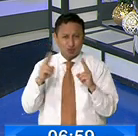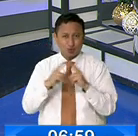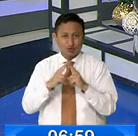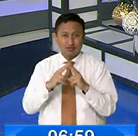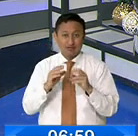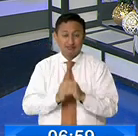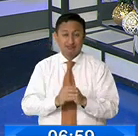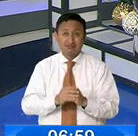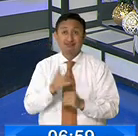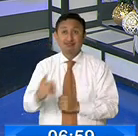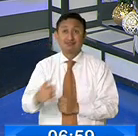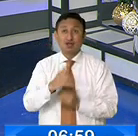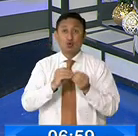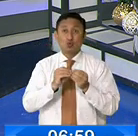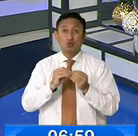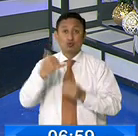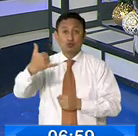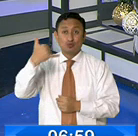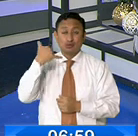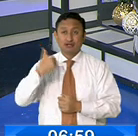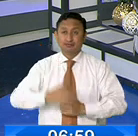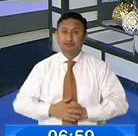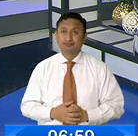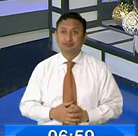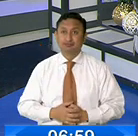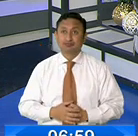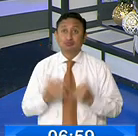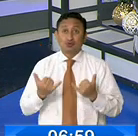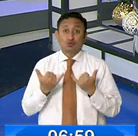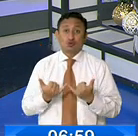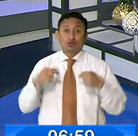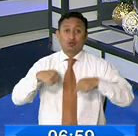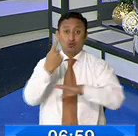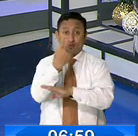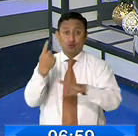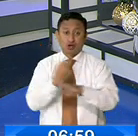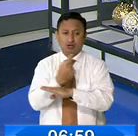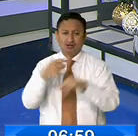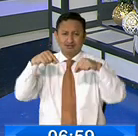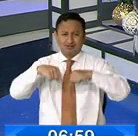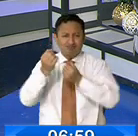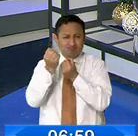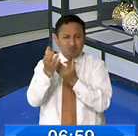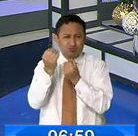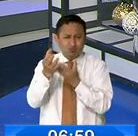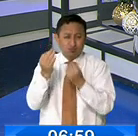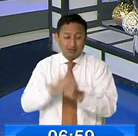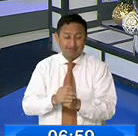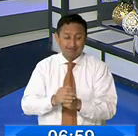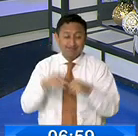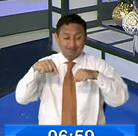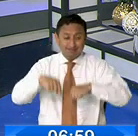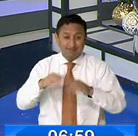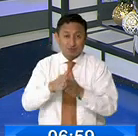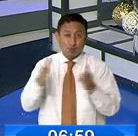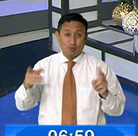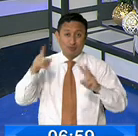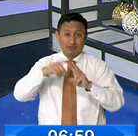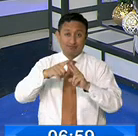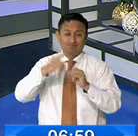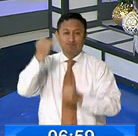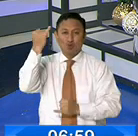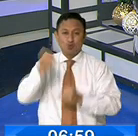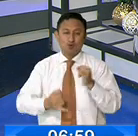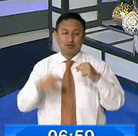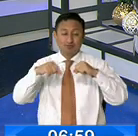098-518-4393. Hoy tenemos una hora de muchísima información en la última edición de este año